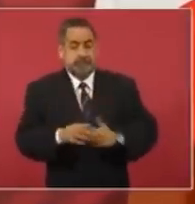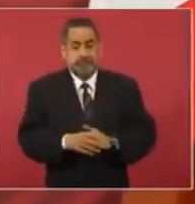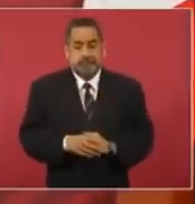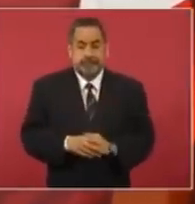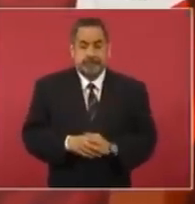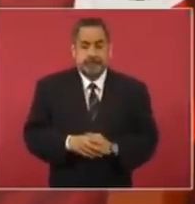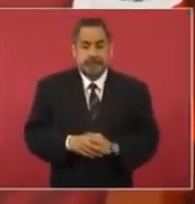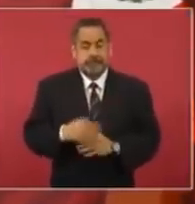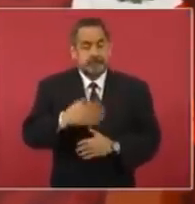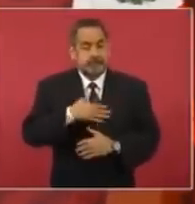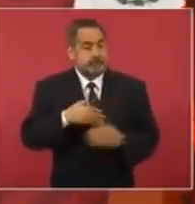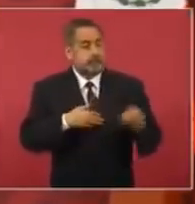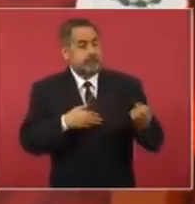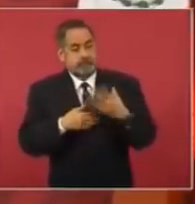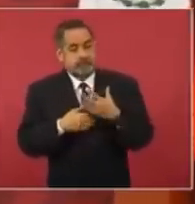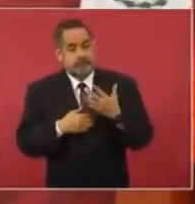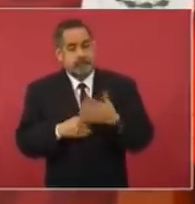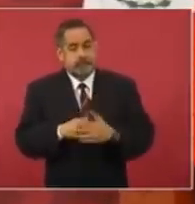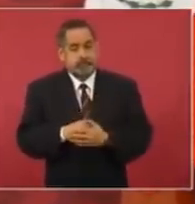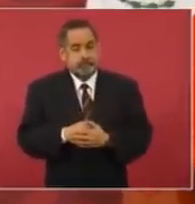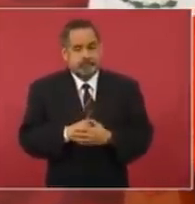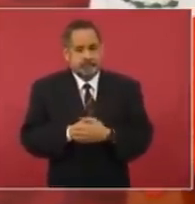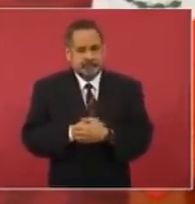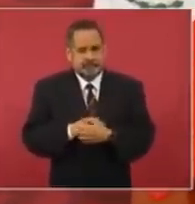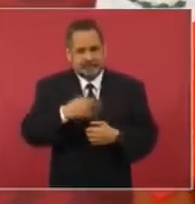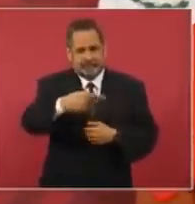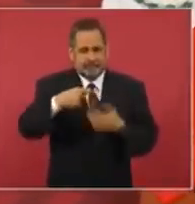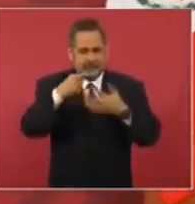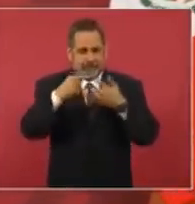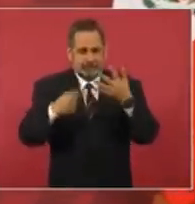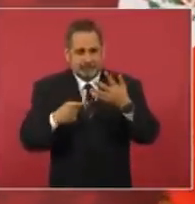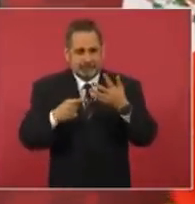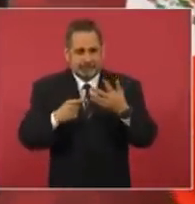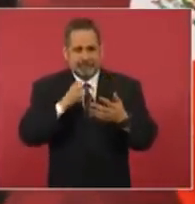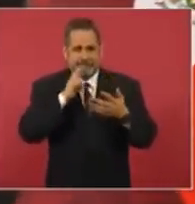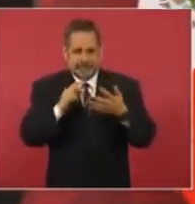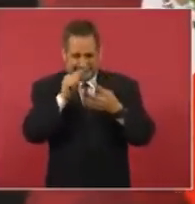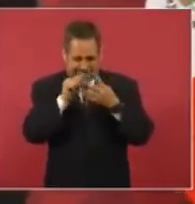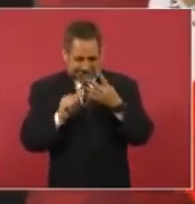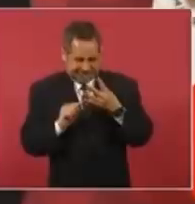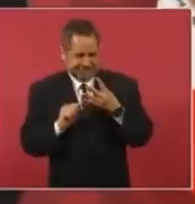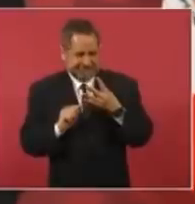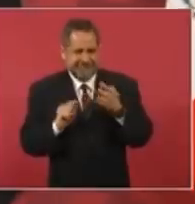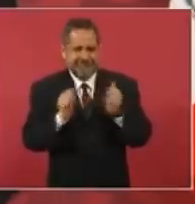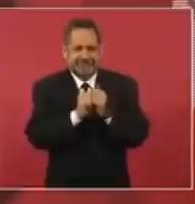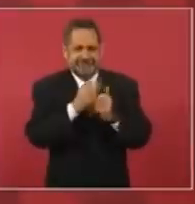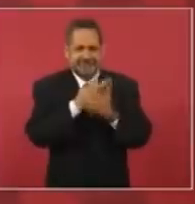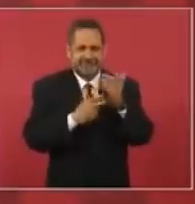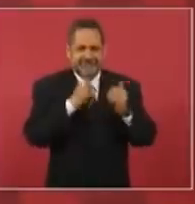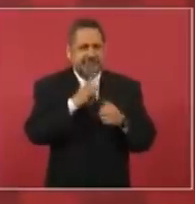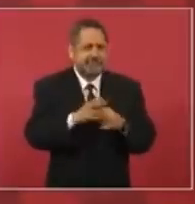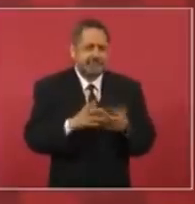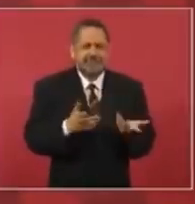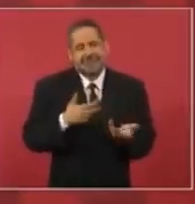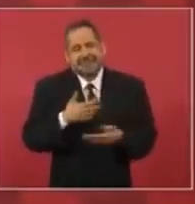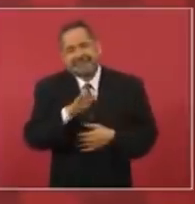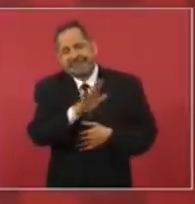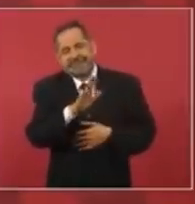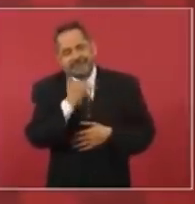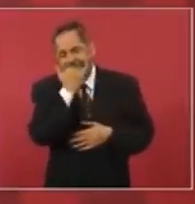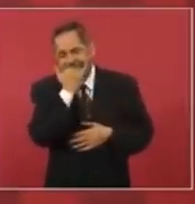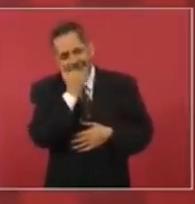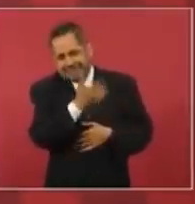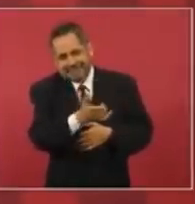Y a mí me mandó las preguntas y las respuestas. Y le dije, no, primo